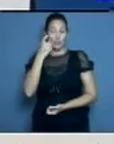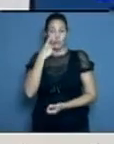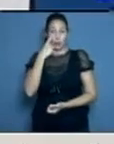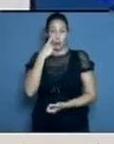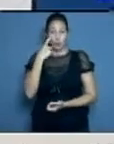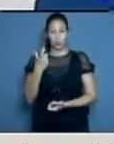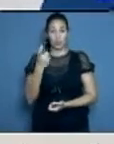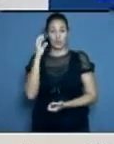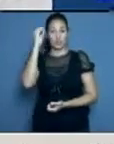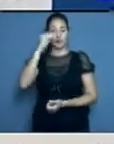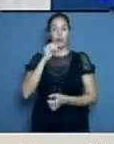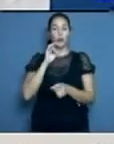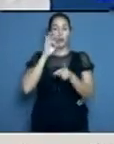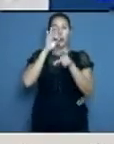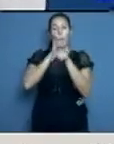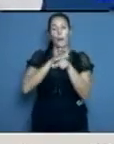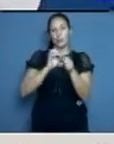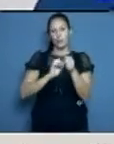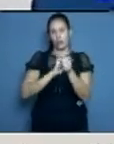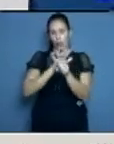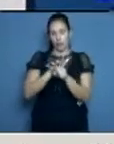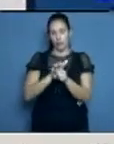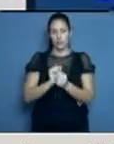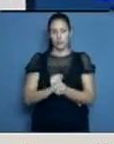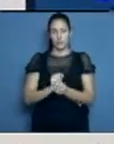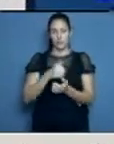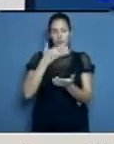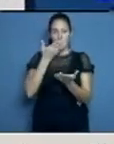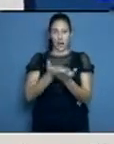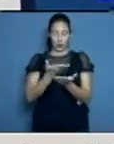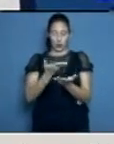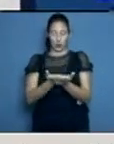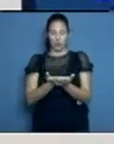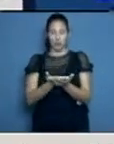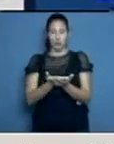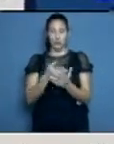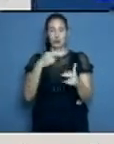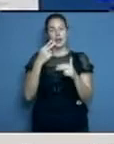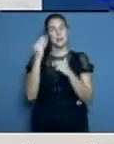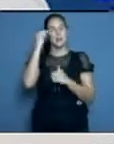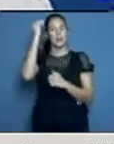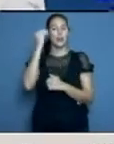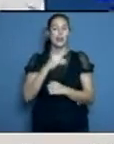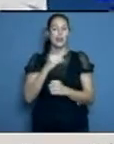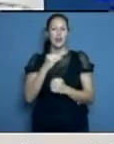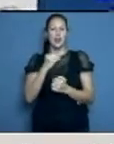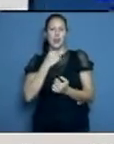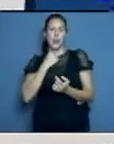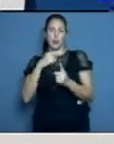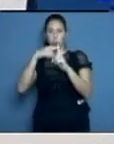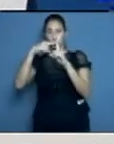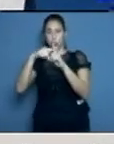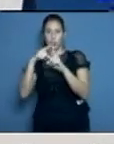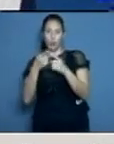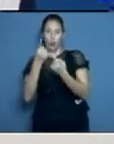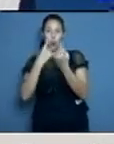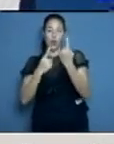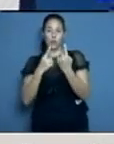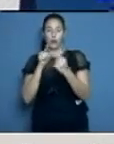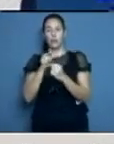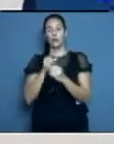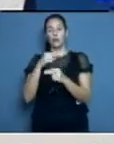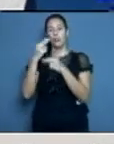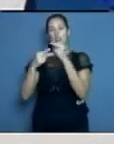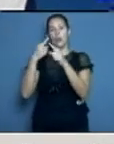pandemia, las muestras para el diagnóstico de la COVID-19 en nuestra provincia había que trasladarlas a otras provincias, no teníamos laboratorios.